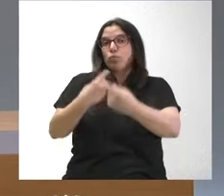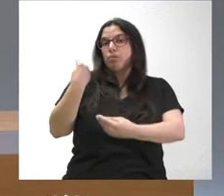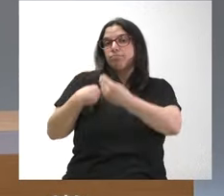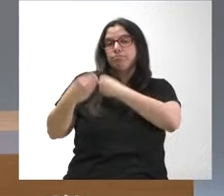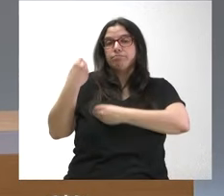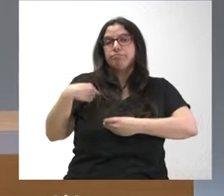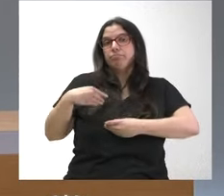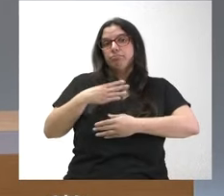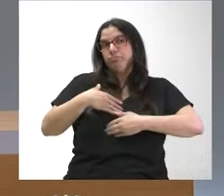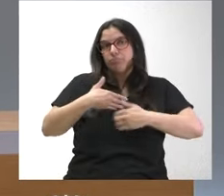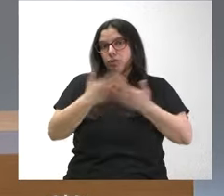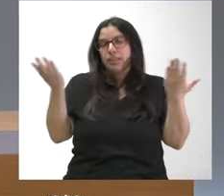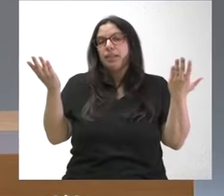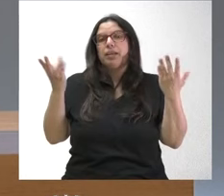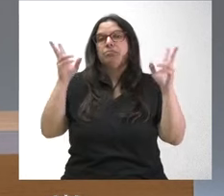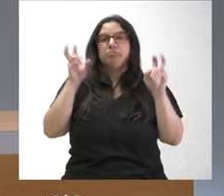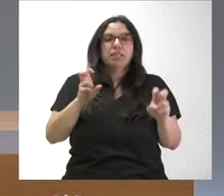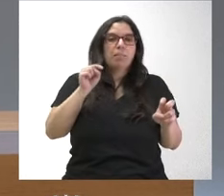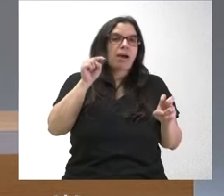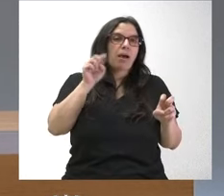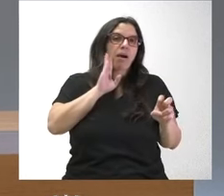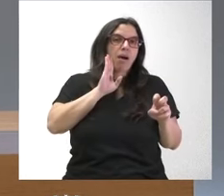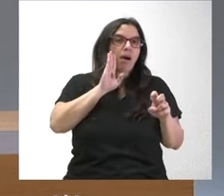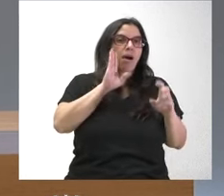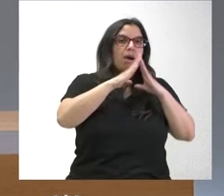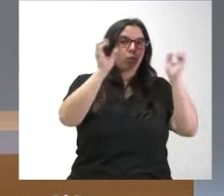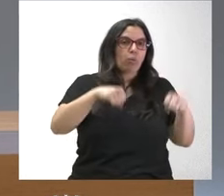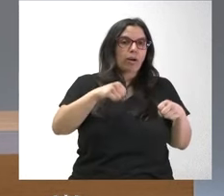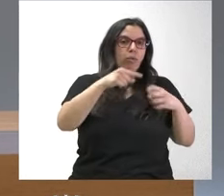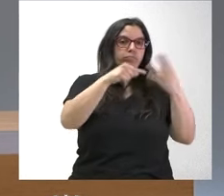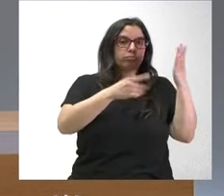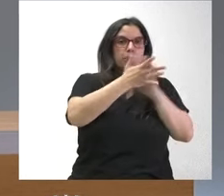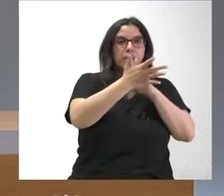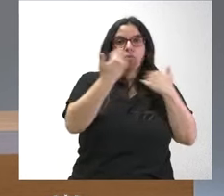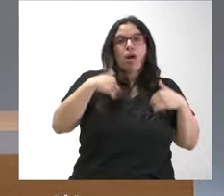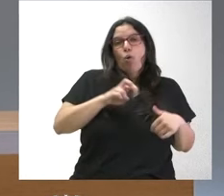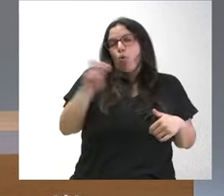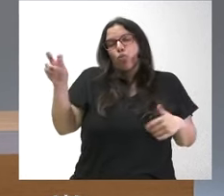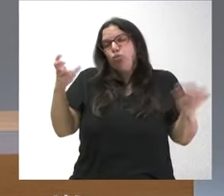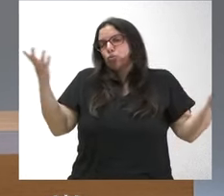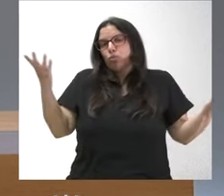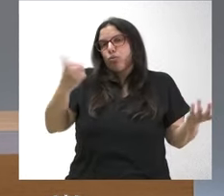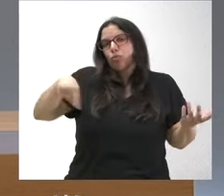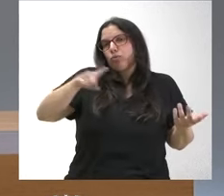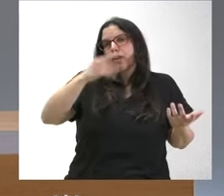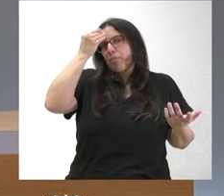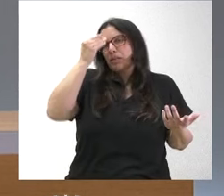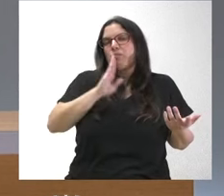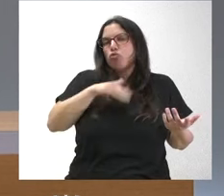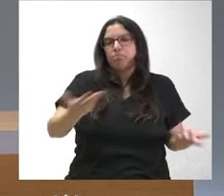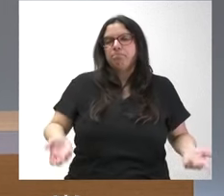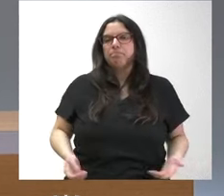que deseen formular sobre estos asuntos que han sido objeto de acuerdo en el Consejo de Gobierno o sobre cualquier otro que estime lo oportuno formular.